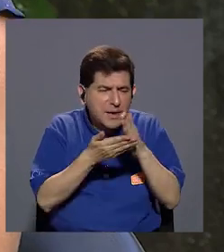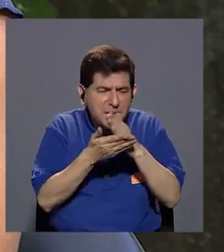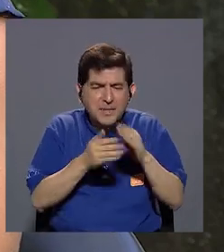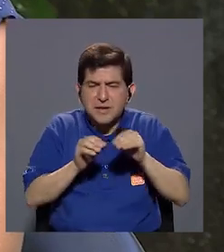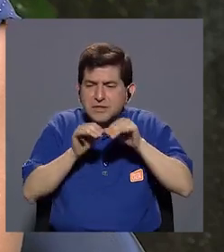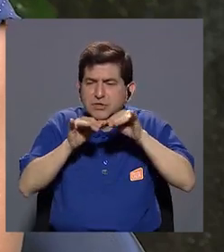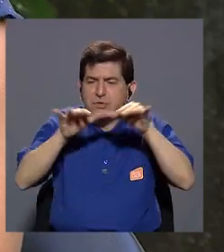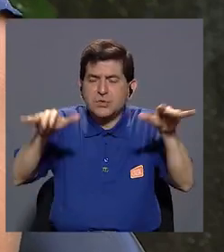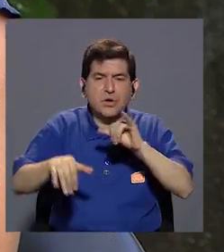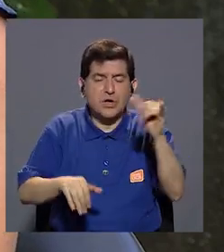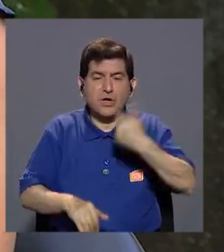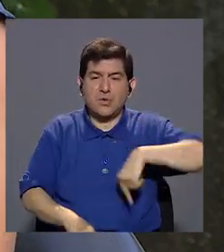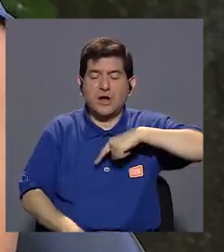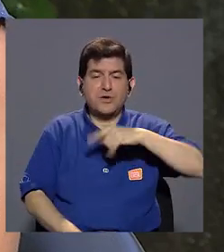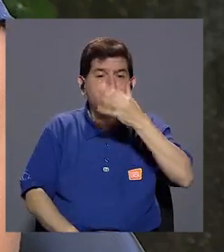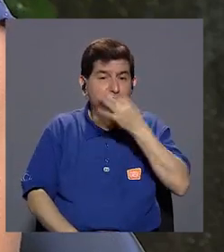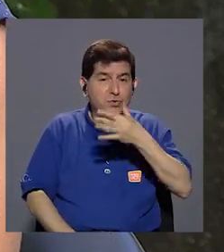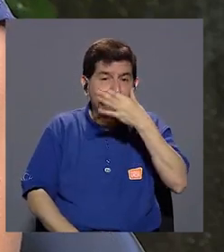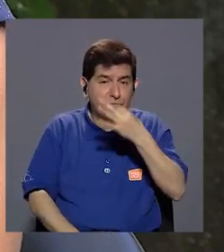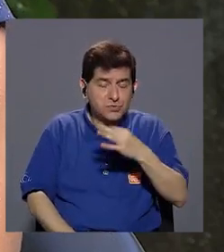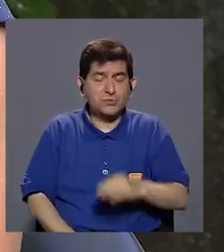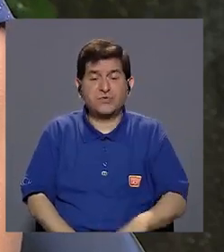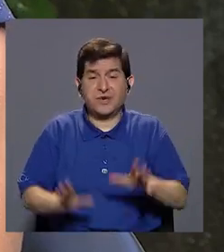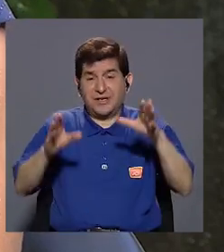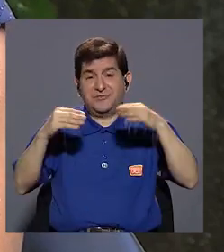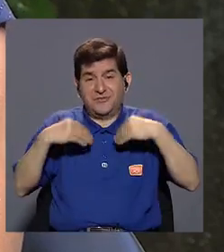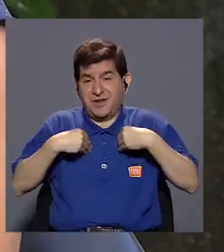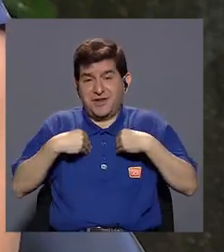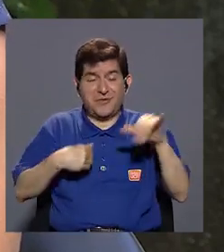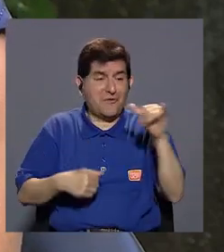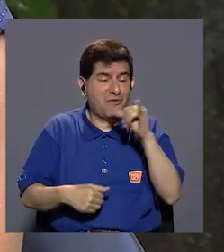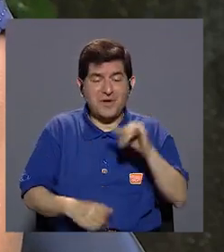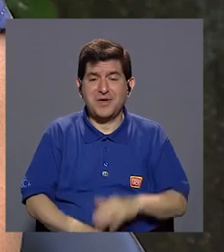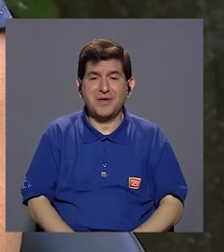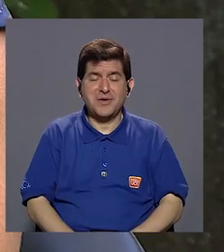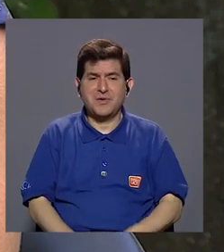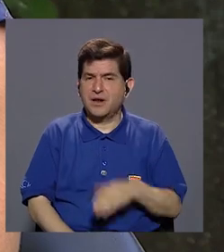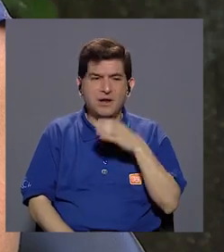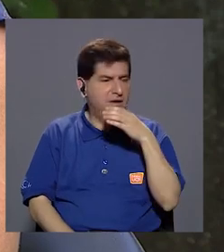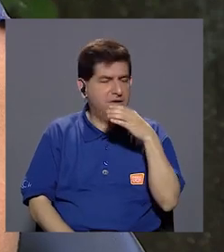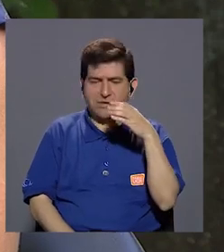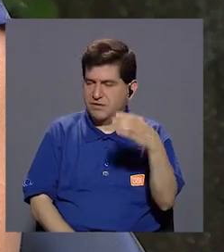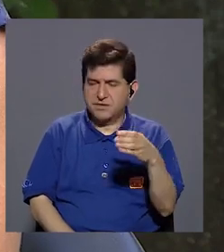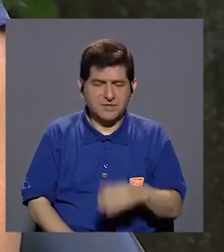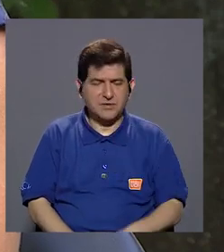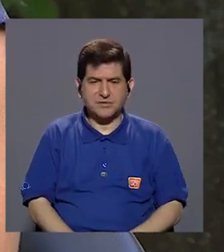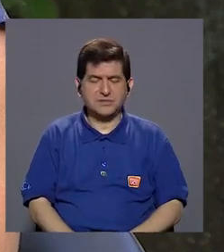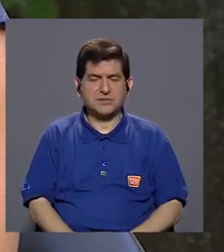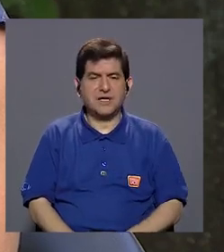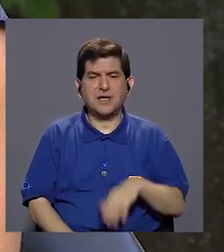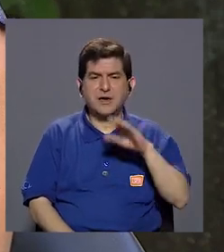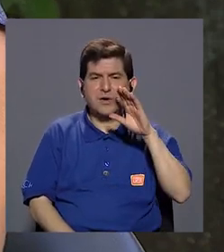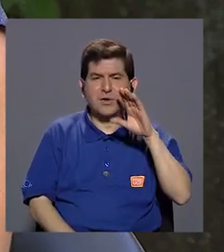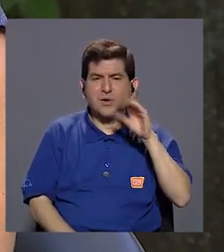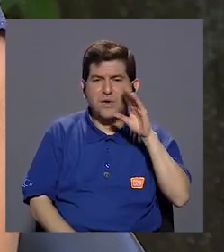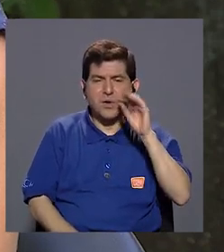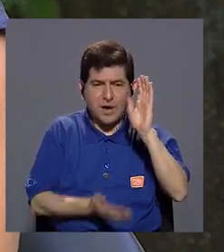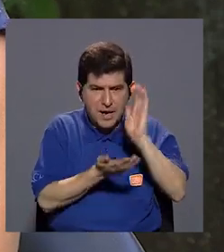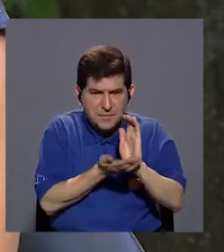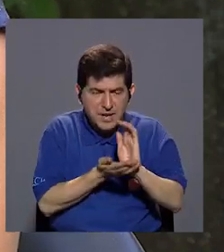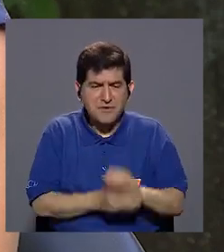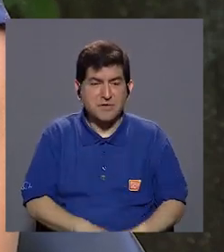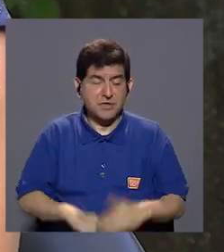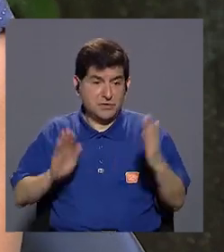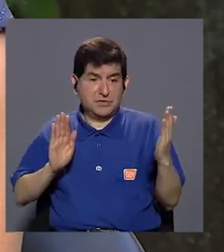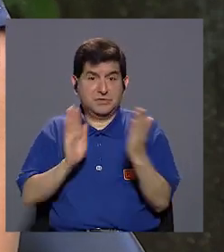adquirimos los resfríos, por ejemplo, este, igual, por ejemplo, no se recomienda a los cachorros, eh, exponerlos,